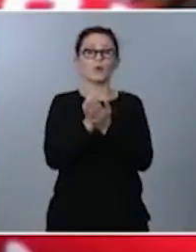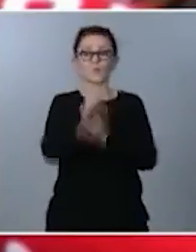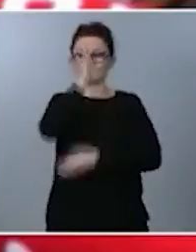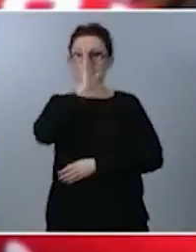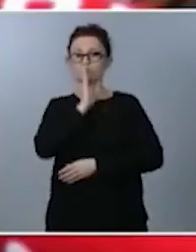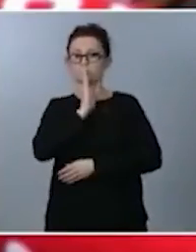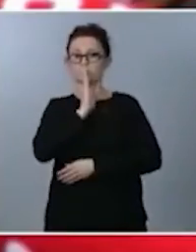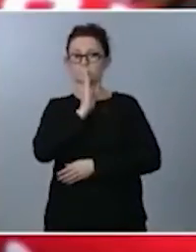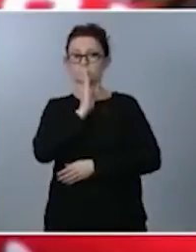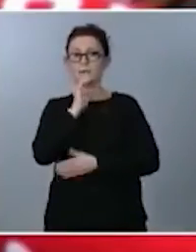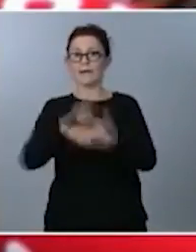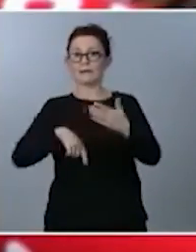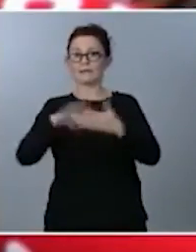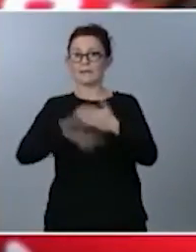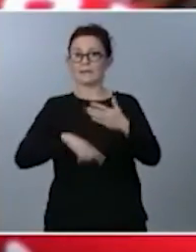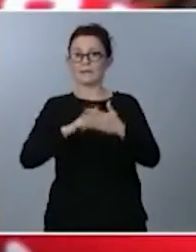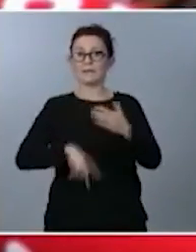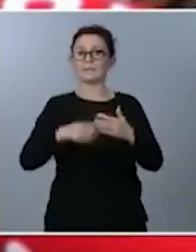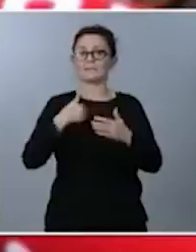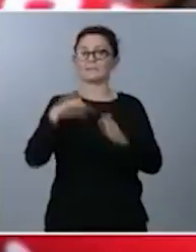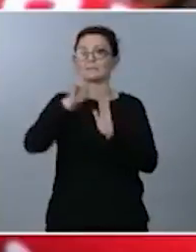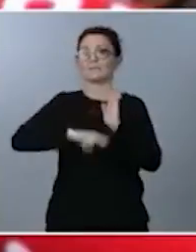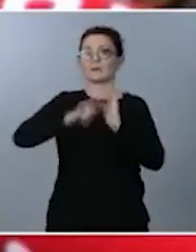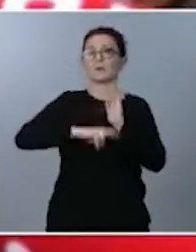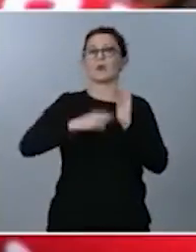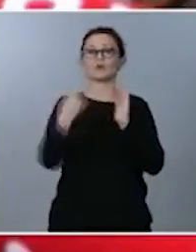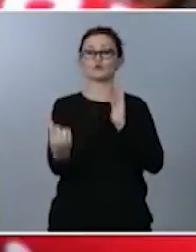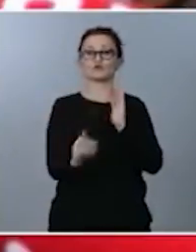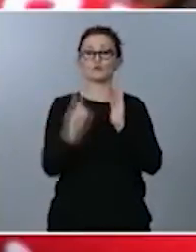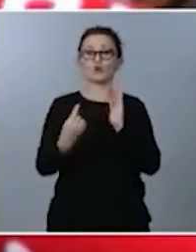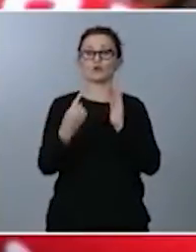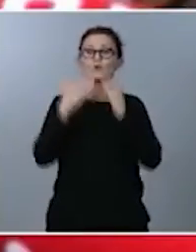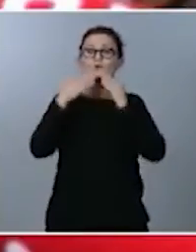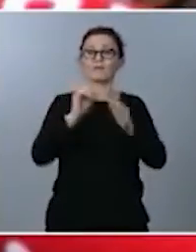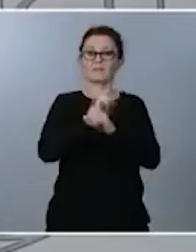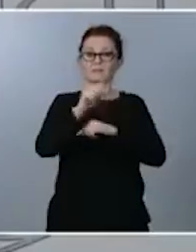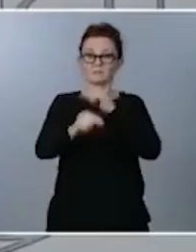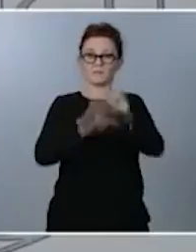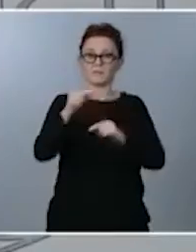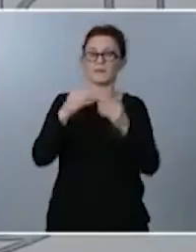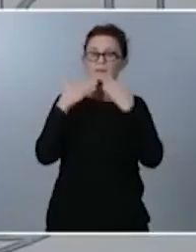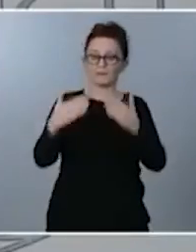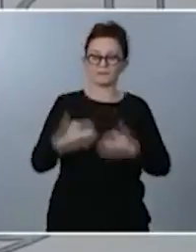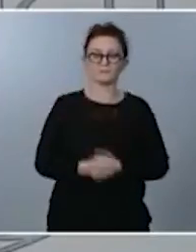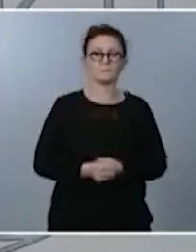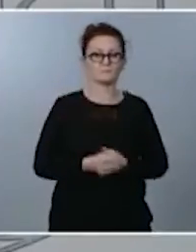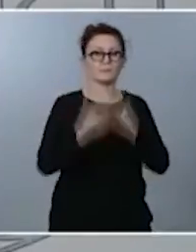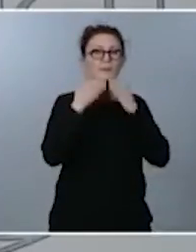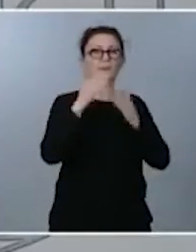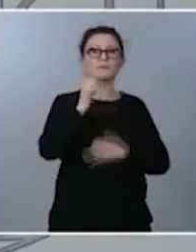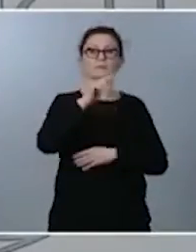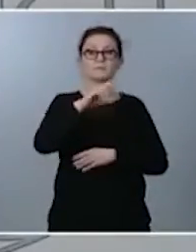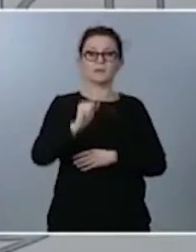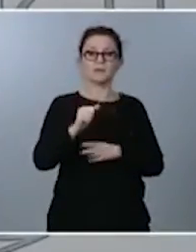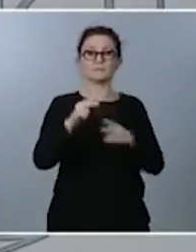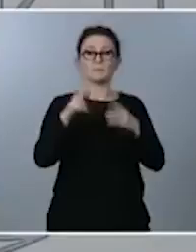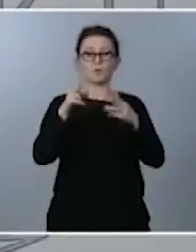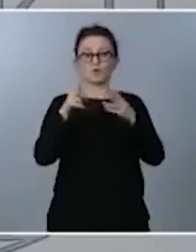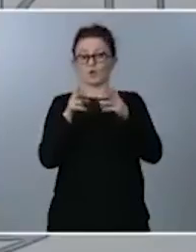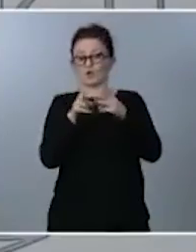alquileres ya se van a regular por sí solos debido a la pandemia. Gracias. Gracias, Sara. Respecto a las dos últimas que están más